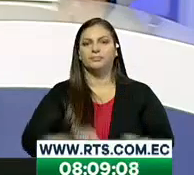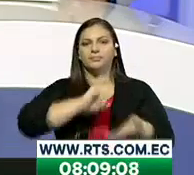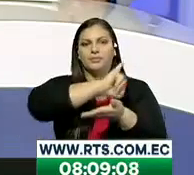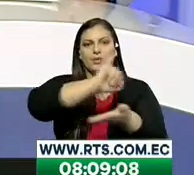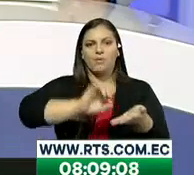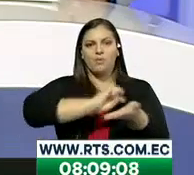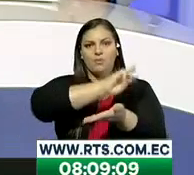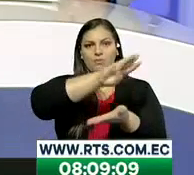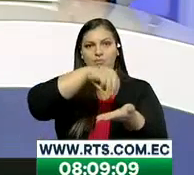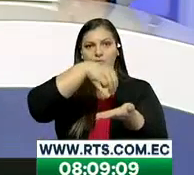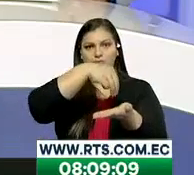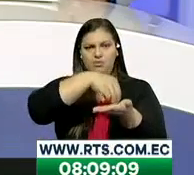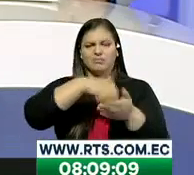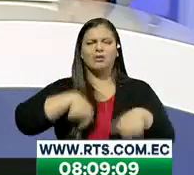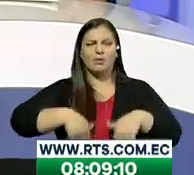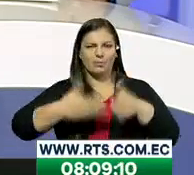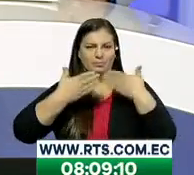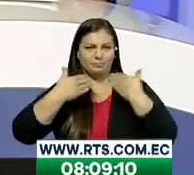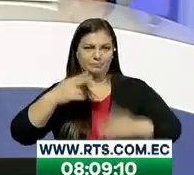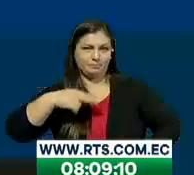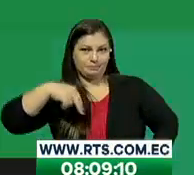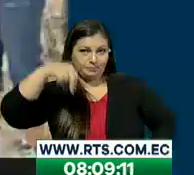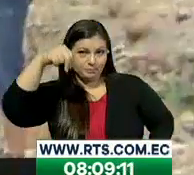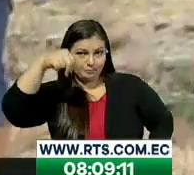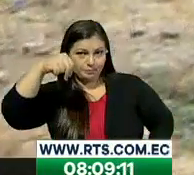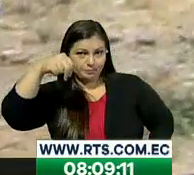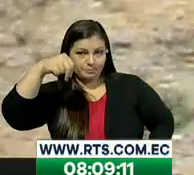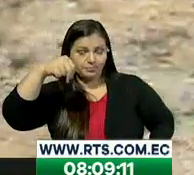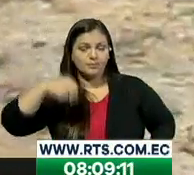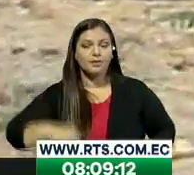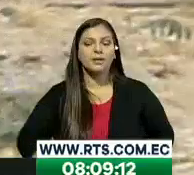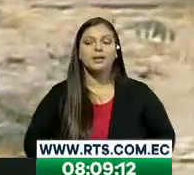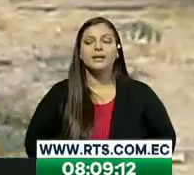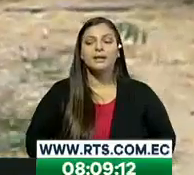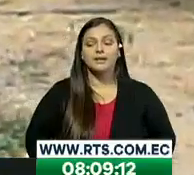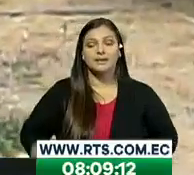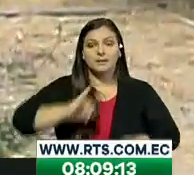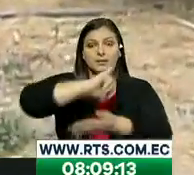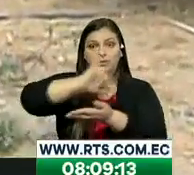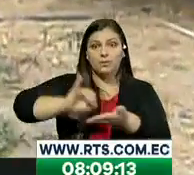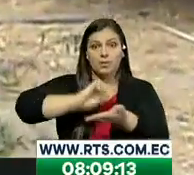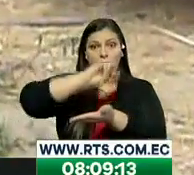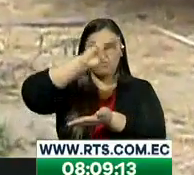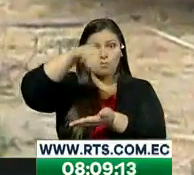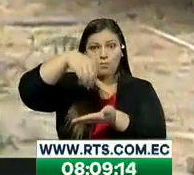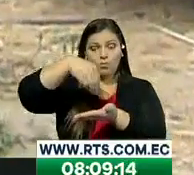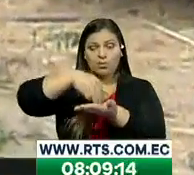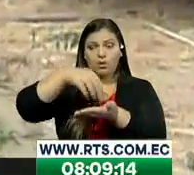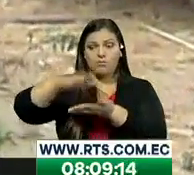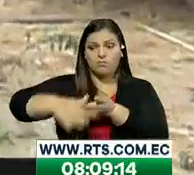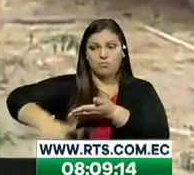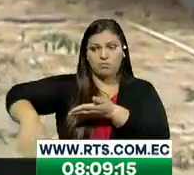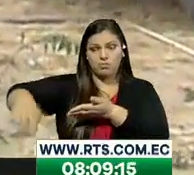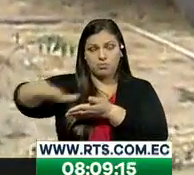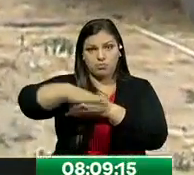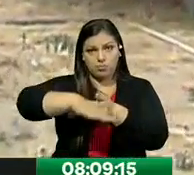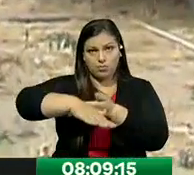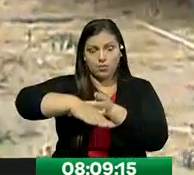Estamos ubicados junto a los terrenos del Fuerte Huancavilca, sector del norte de Guayaquil.